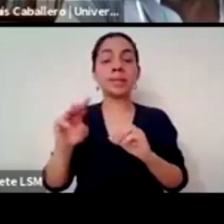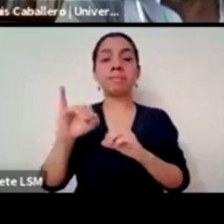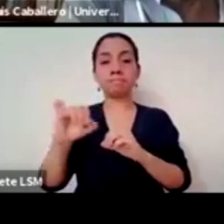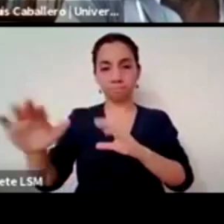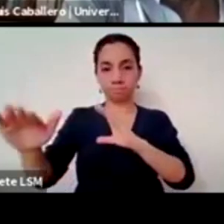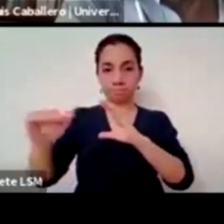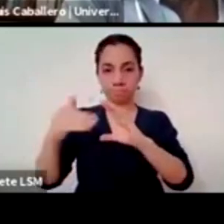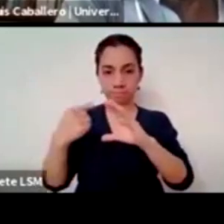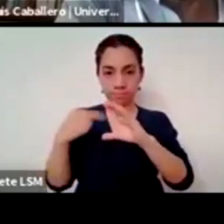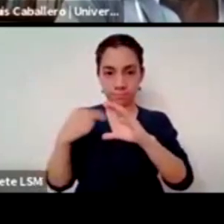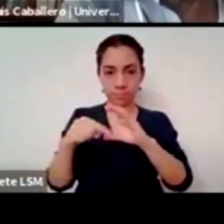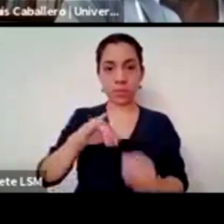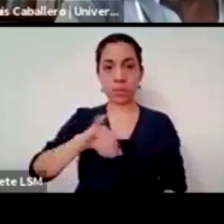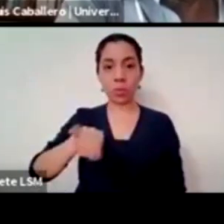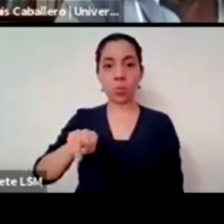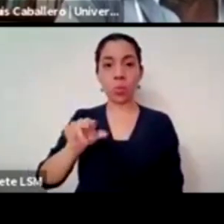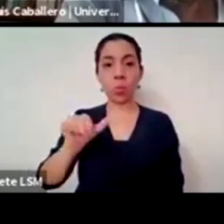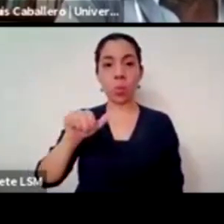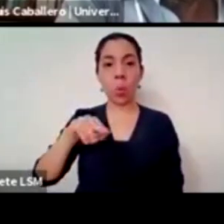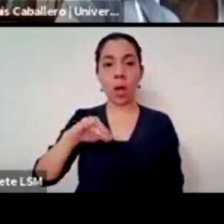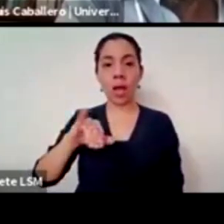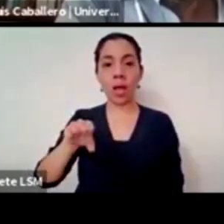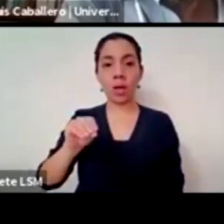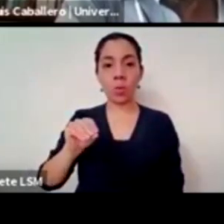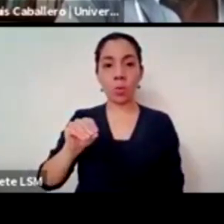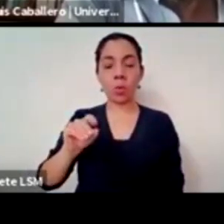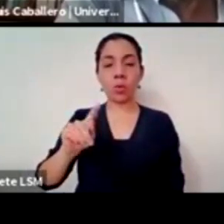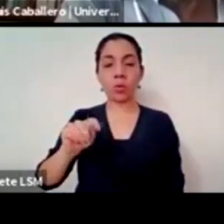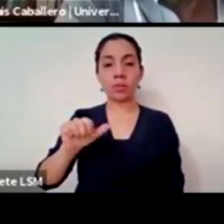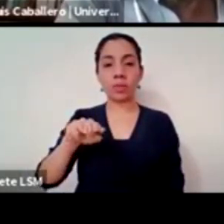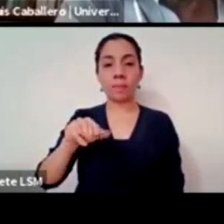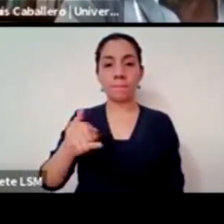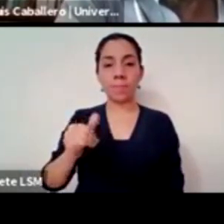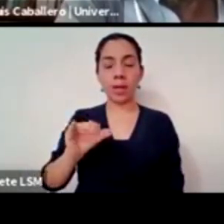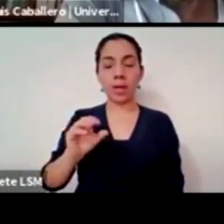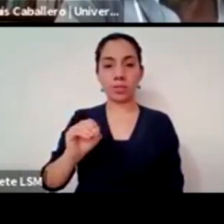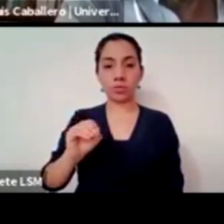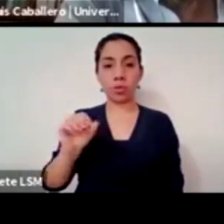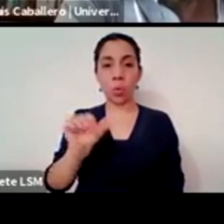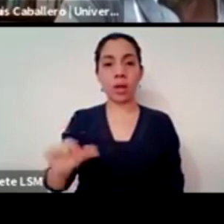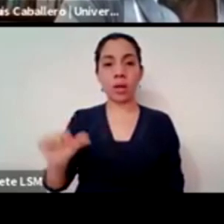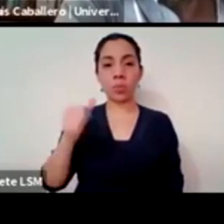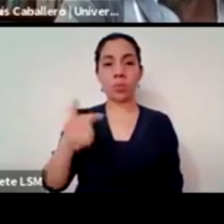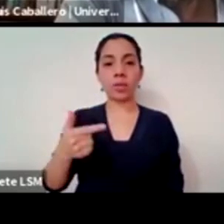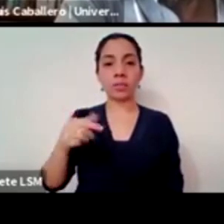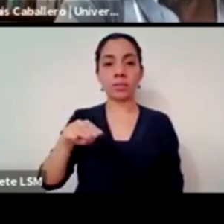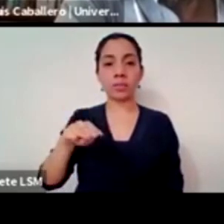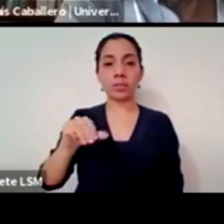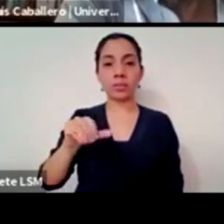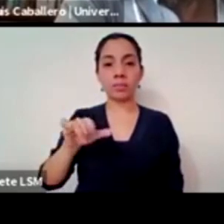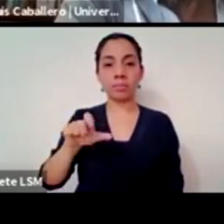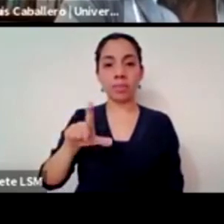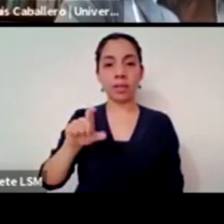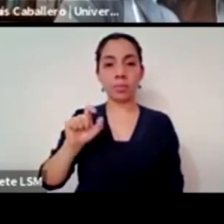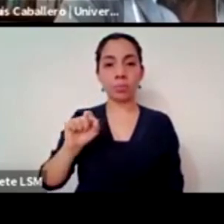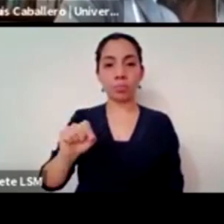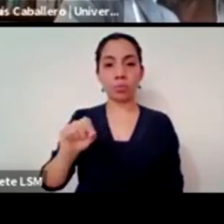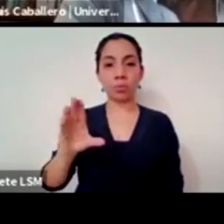juanjotamayo arroba gmail.com y el whatsapp